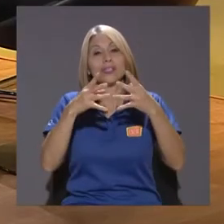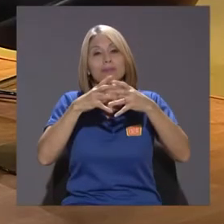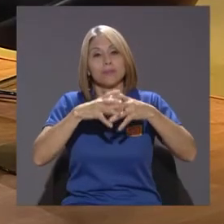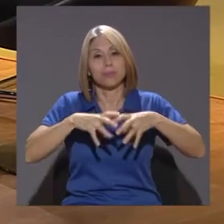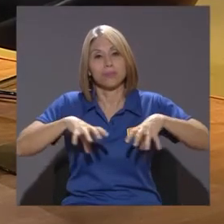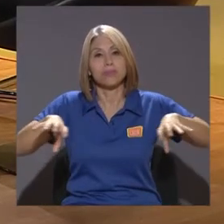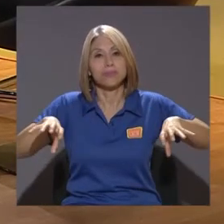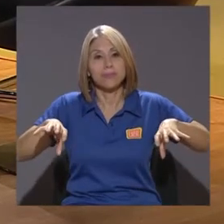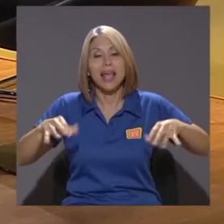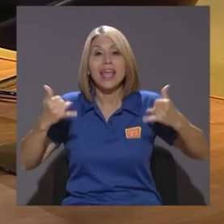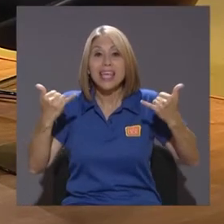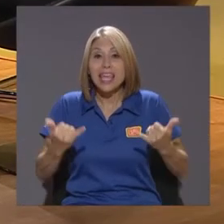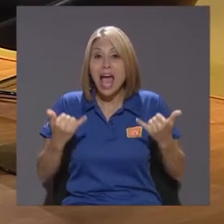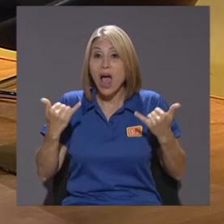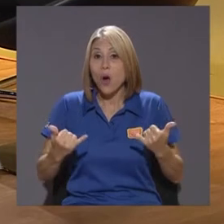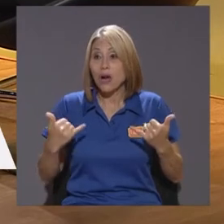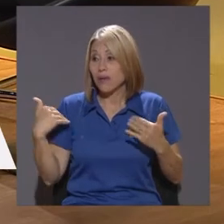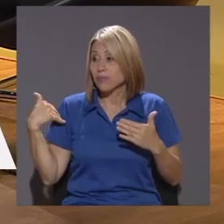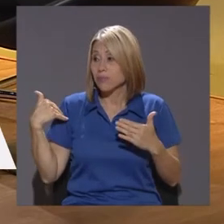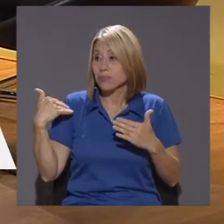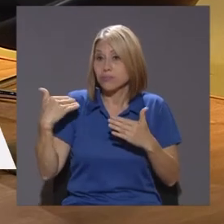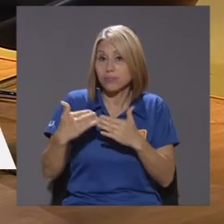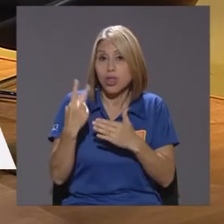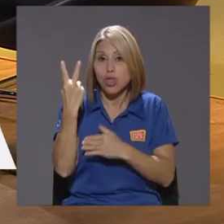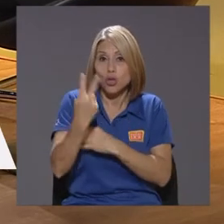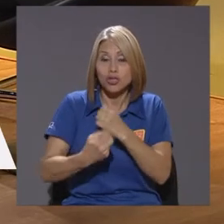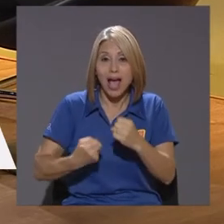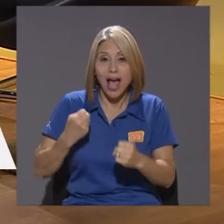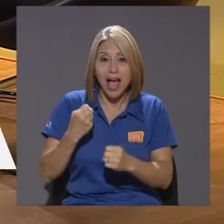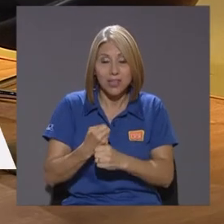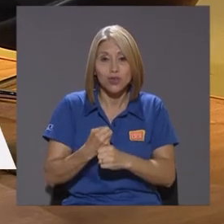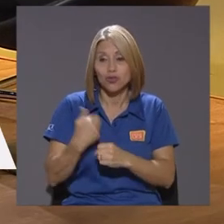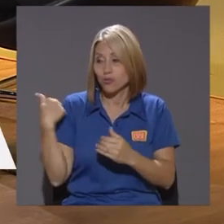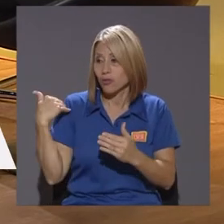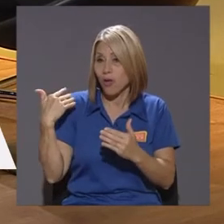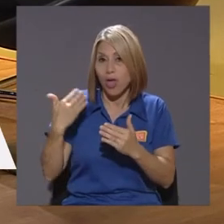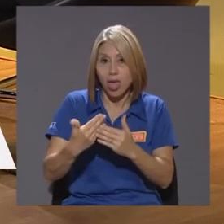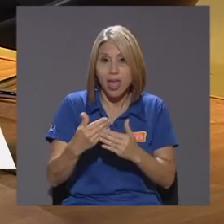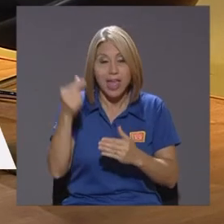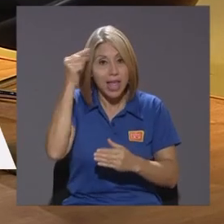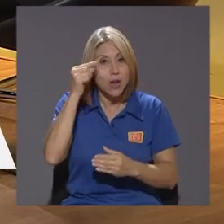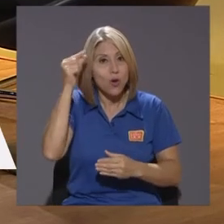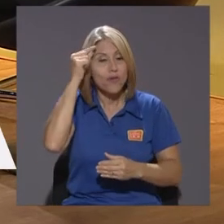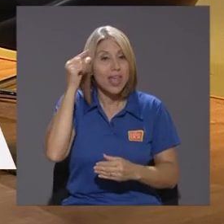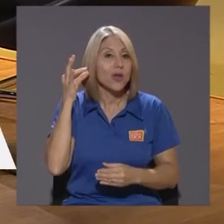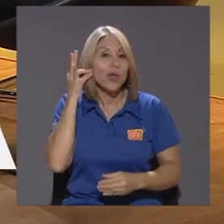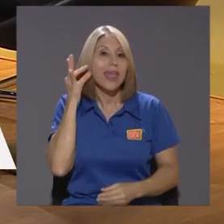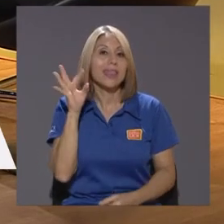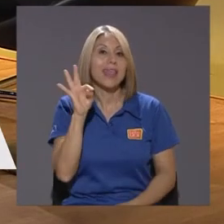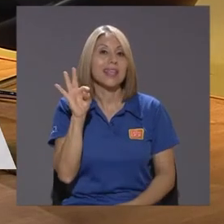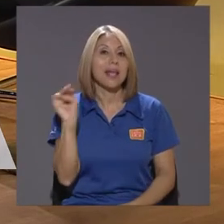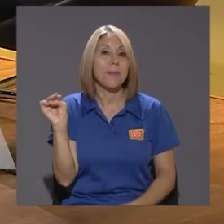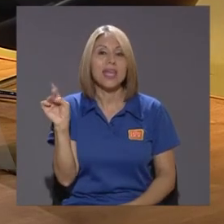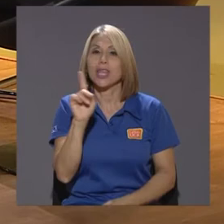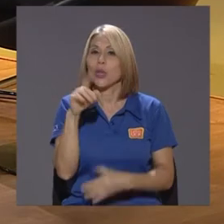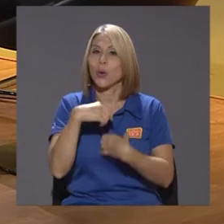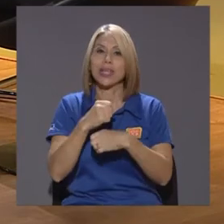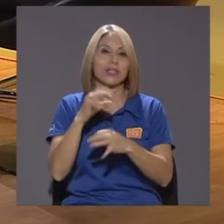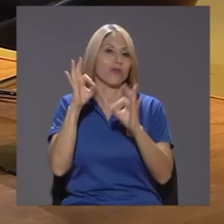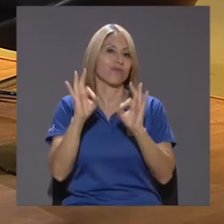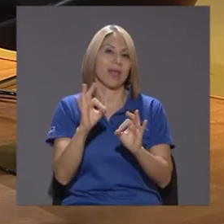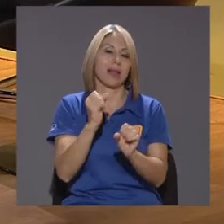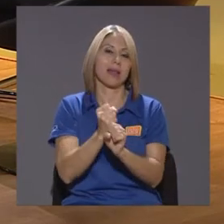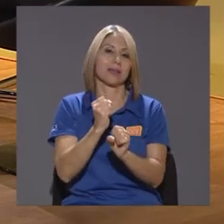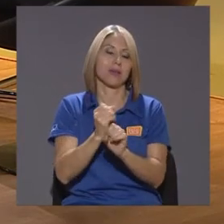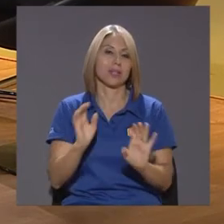ahora Después de todo Después de dos años A donde Claramente El gobierno De Teresa May No hizo las cosas bien Hasta